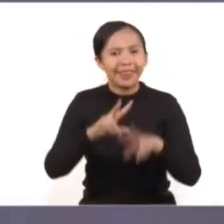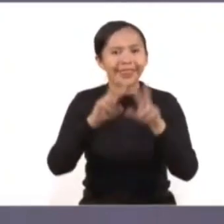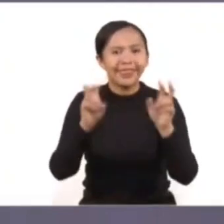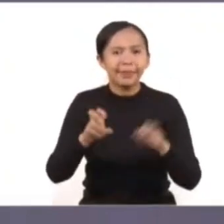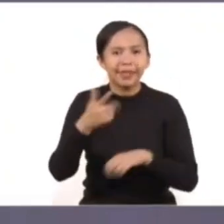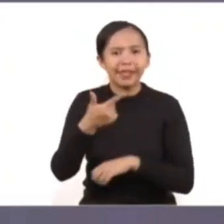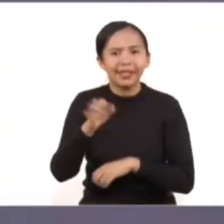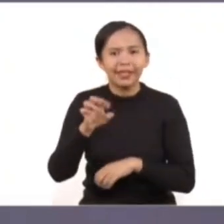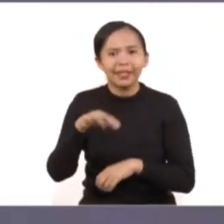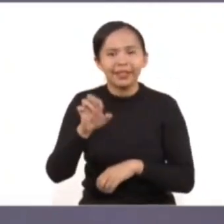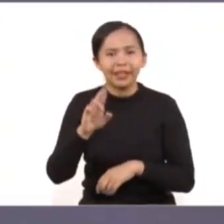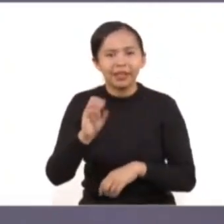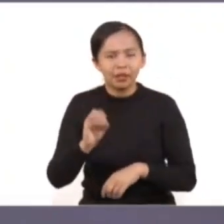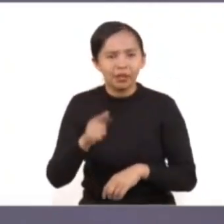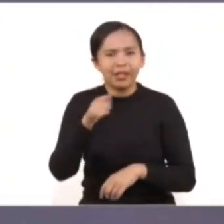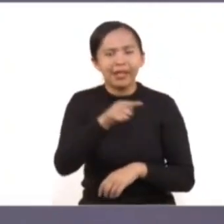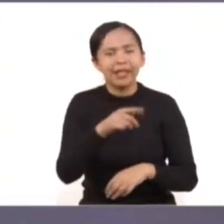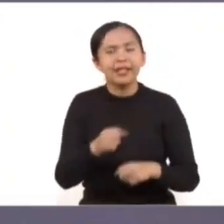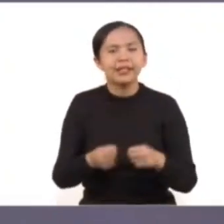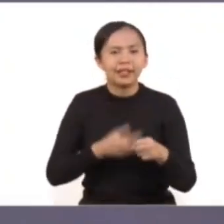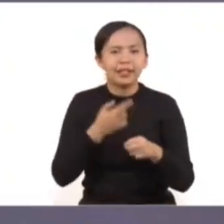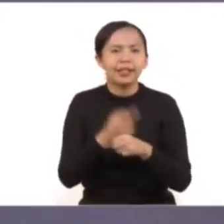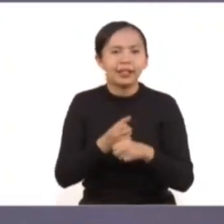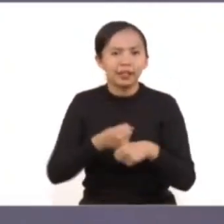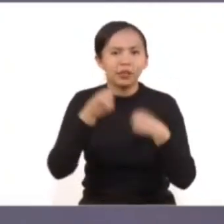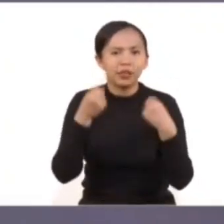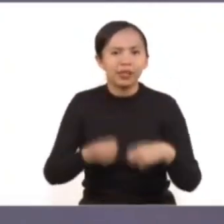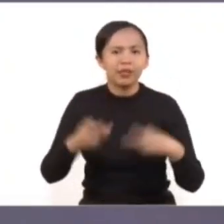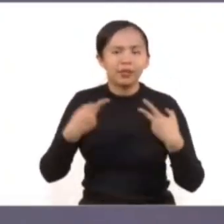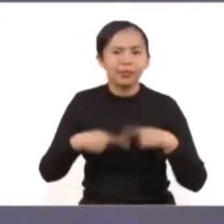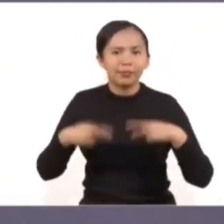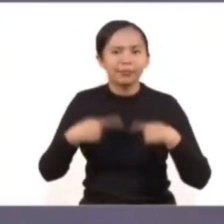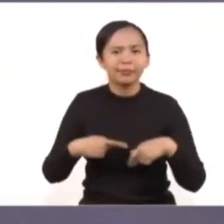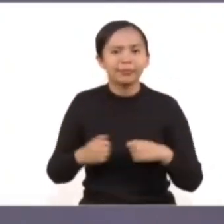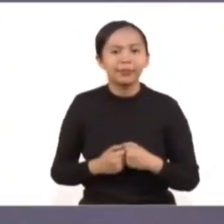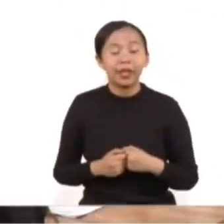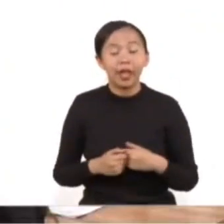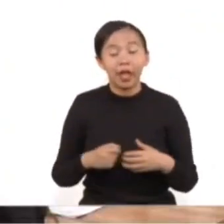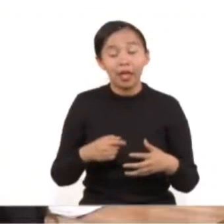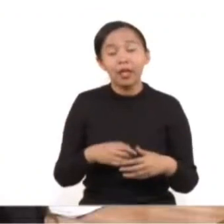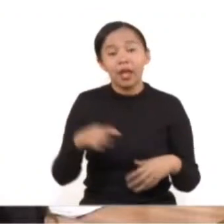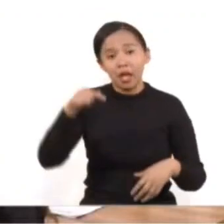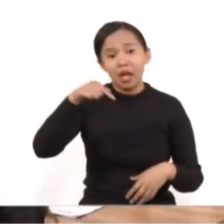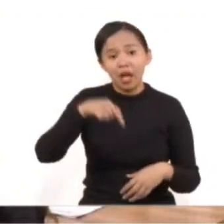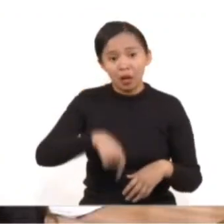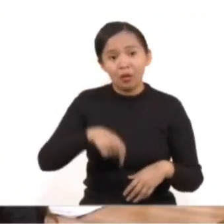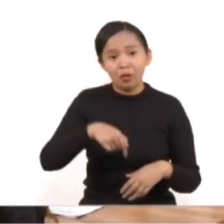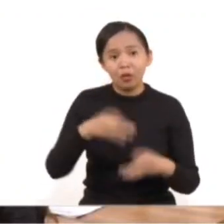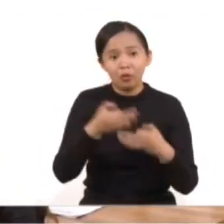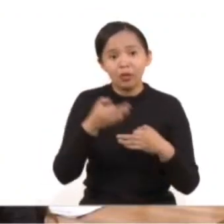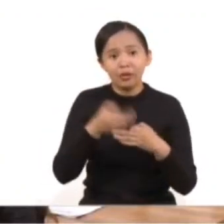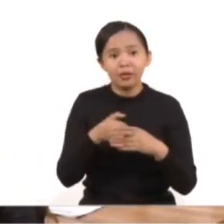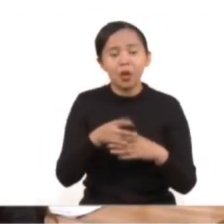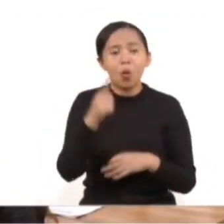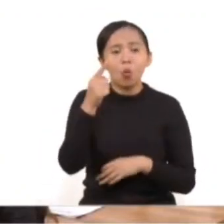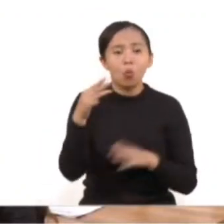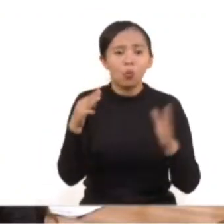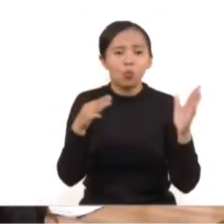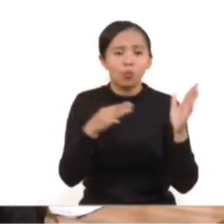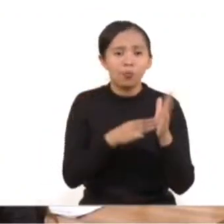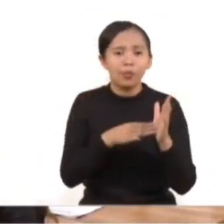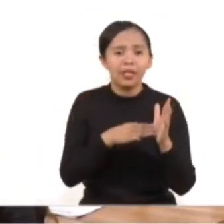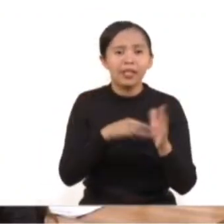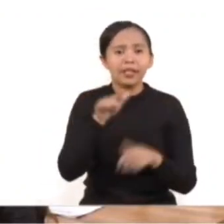por personal de la Secretaría de Seguridad Ciudadana de la Ciudad de México. Al respecto, a la fecha se han recibido ya mil